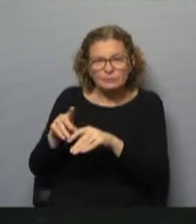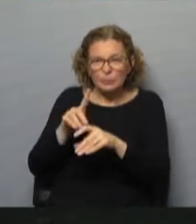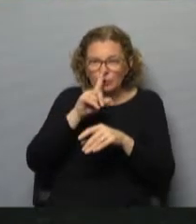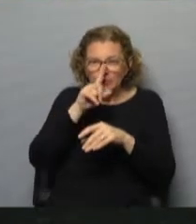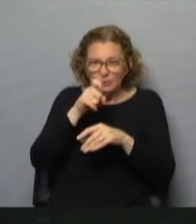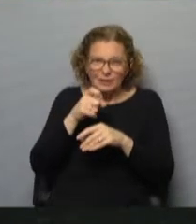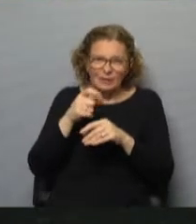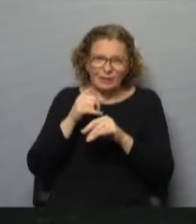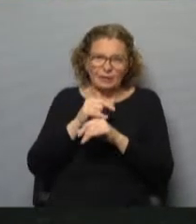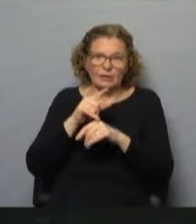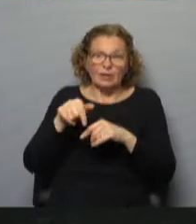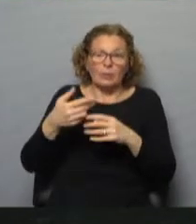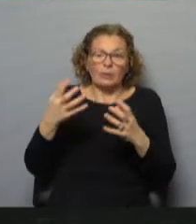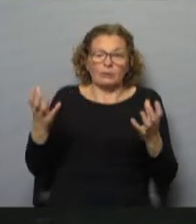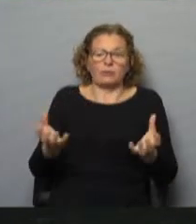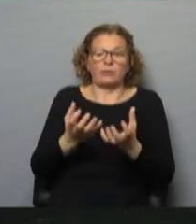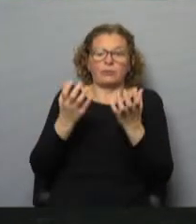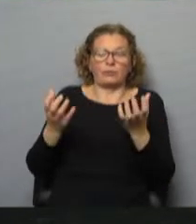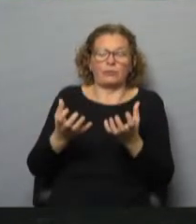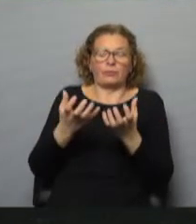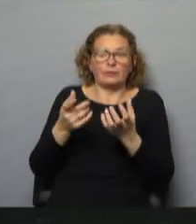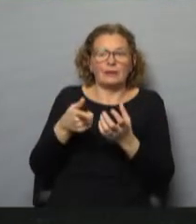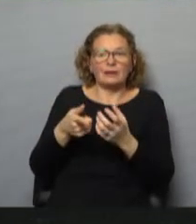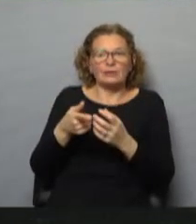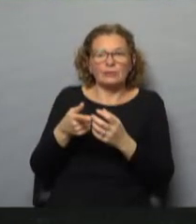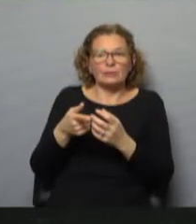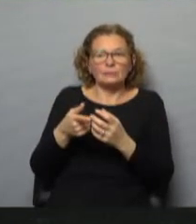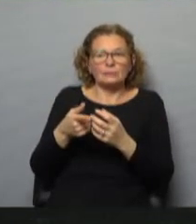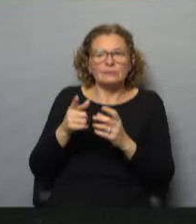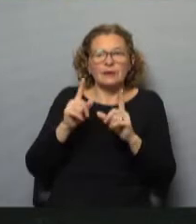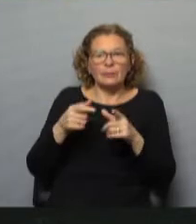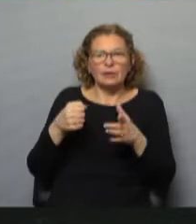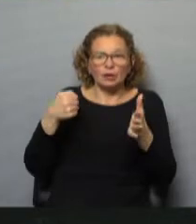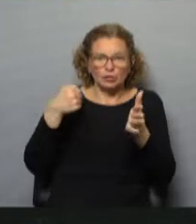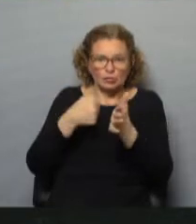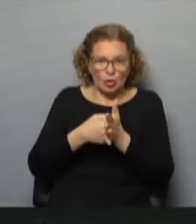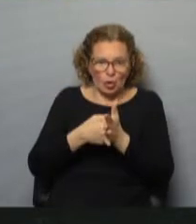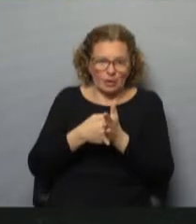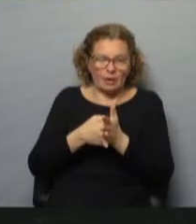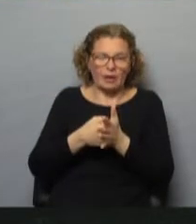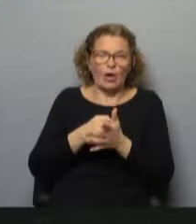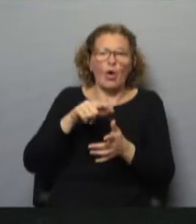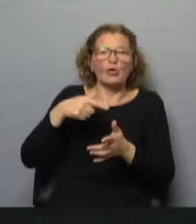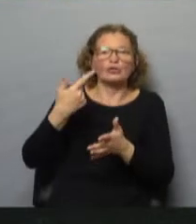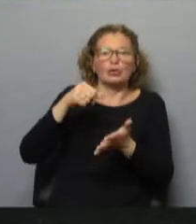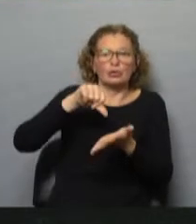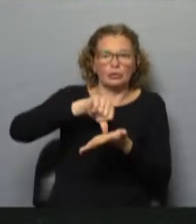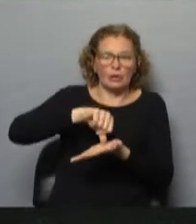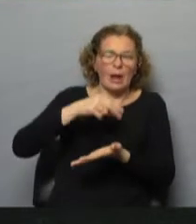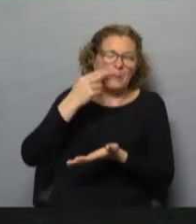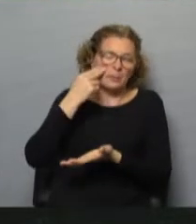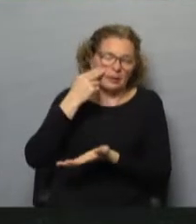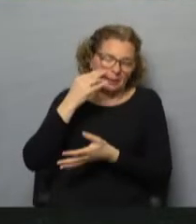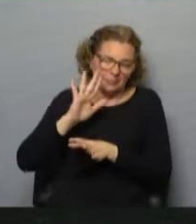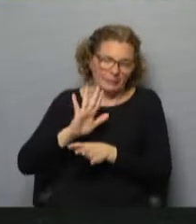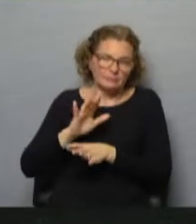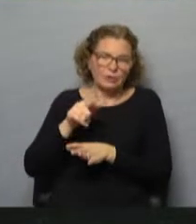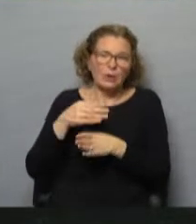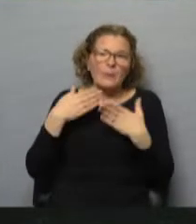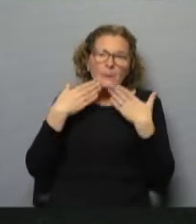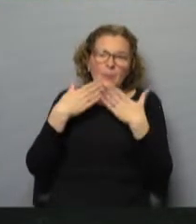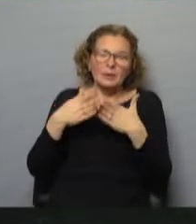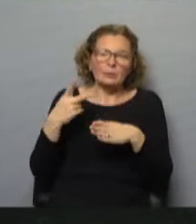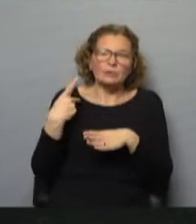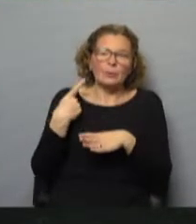realizándose un incendio allá adentro. También sucede que hay choques u otras cuestiones que suceden en la ciudad que también pueden intervenir. Nosotros le consultamos